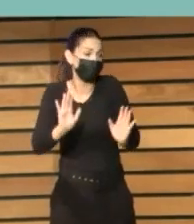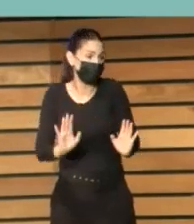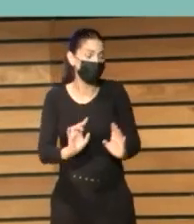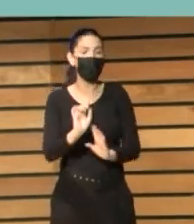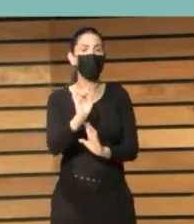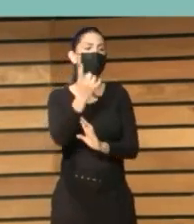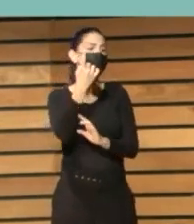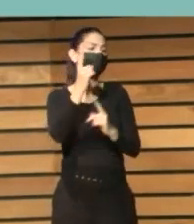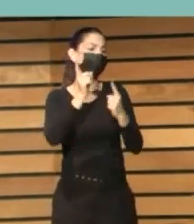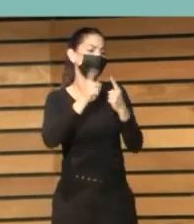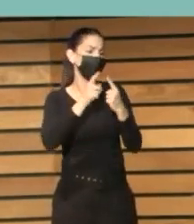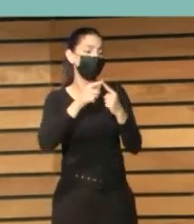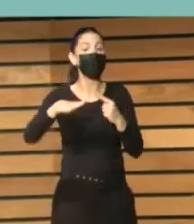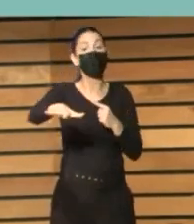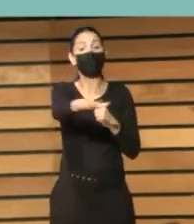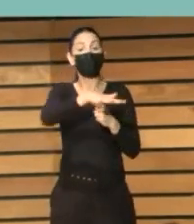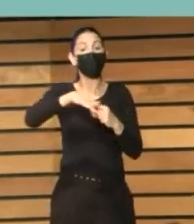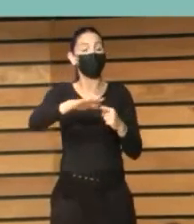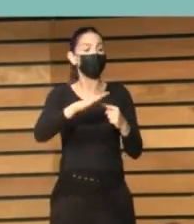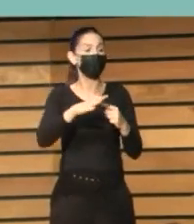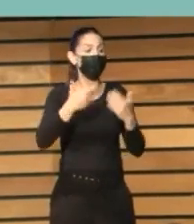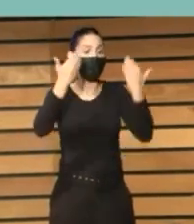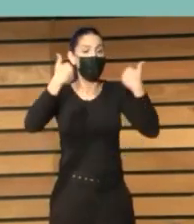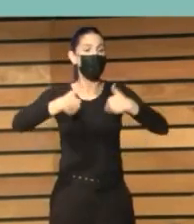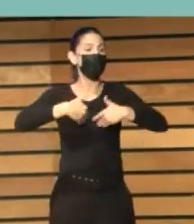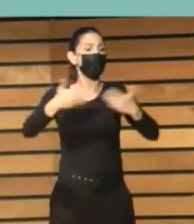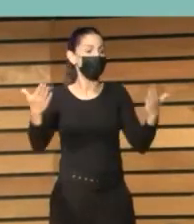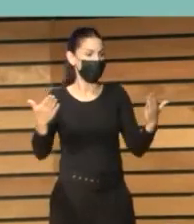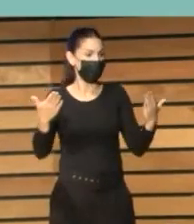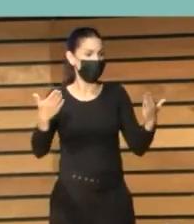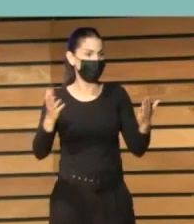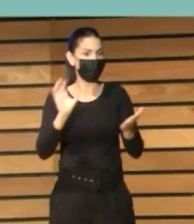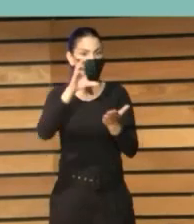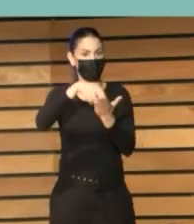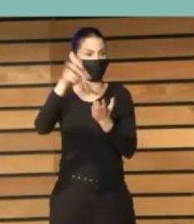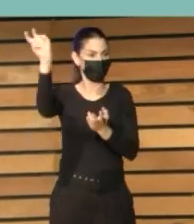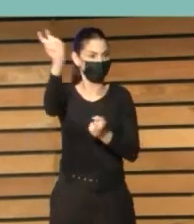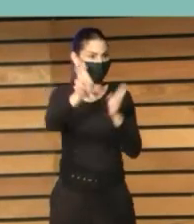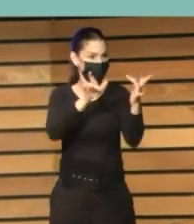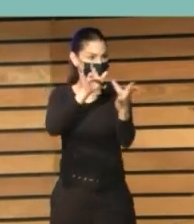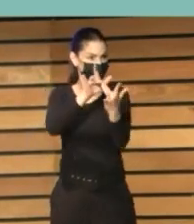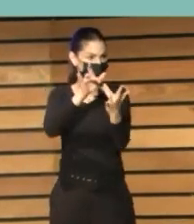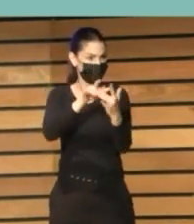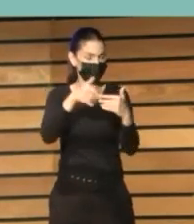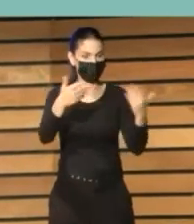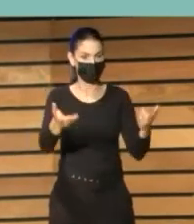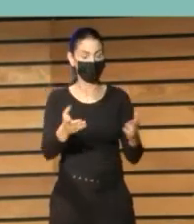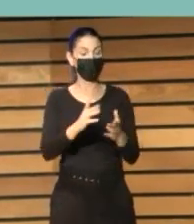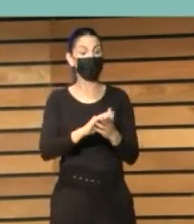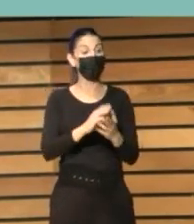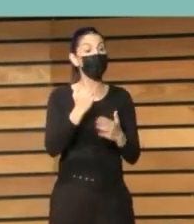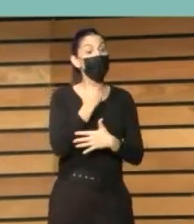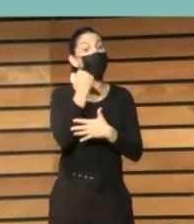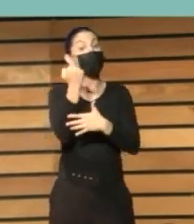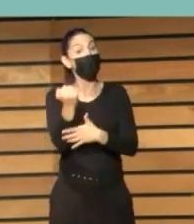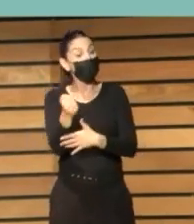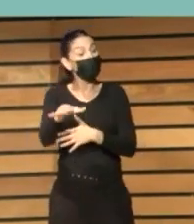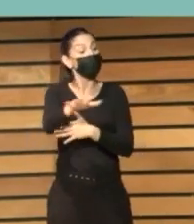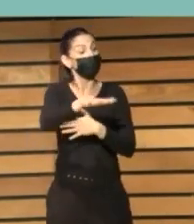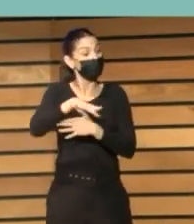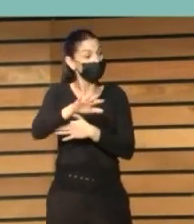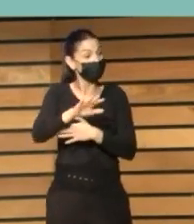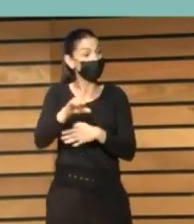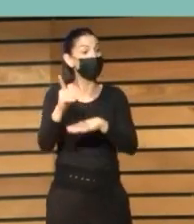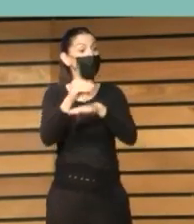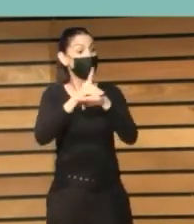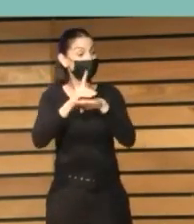primer lugar, que estos espacios son un espacio físico de la biblioteca, apoyado en una plataforma de aprendizaje, en un espacio virtual, pero lo que pretendemos